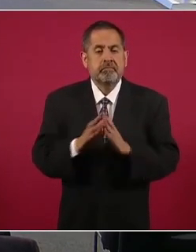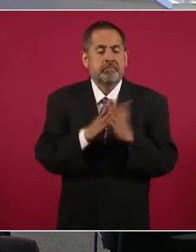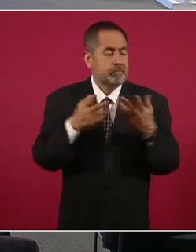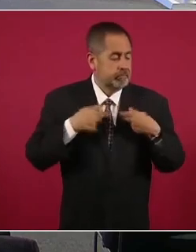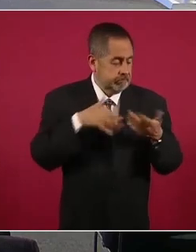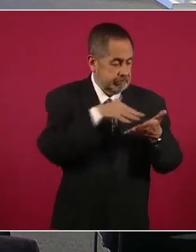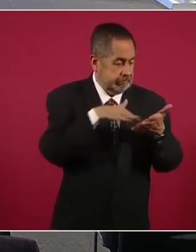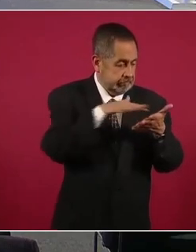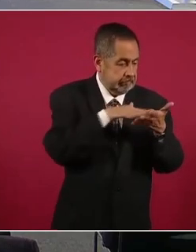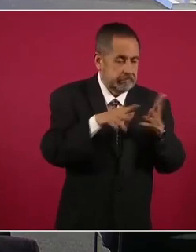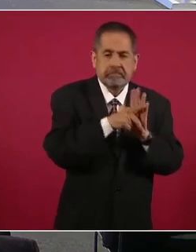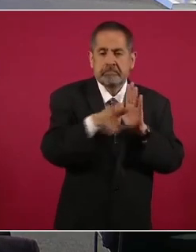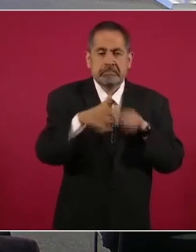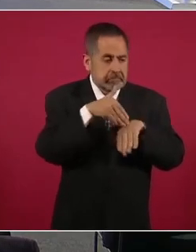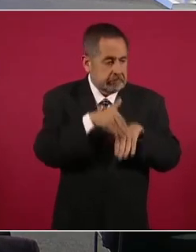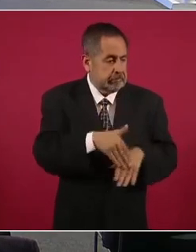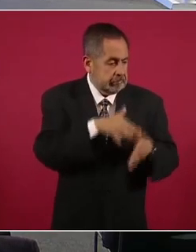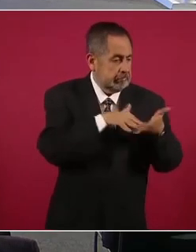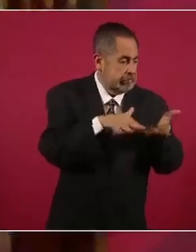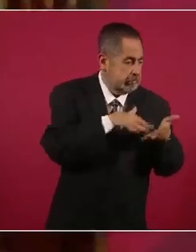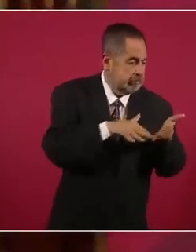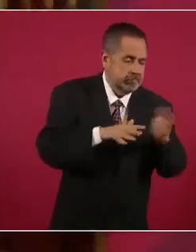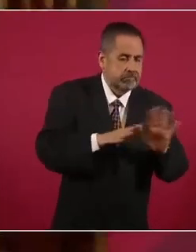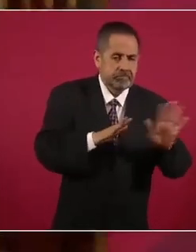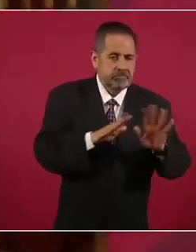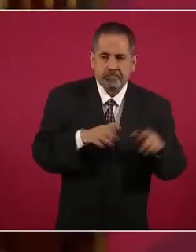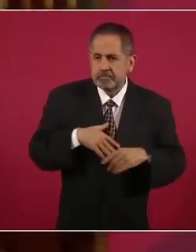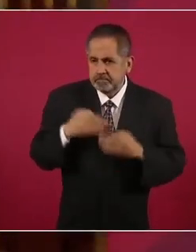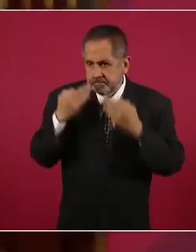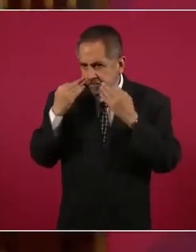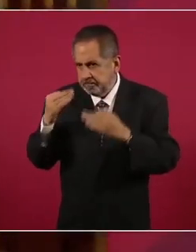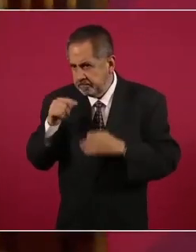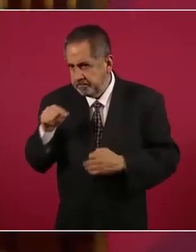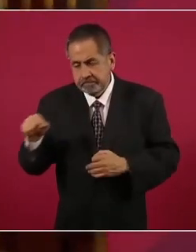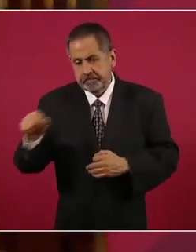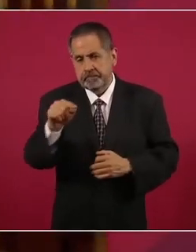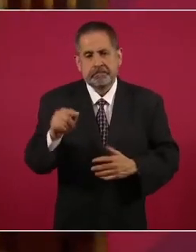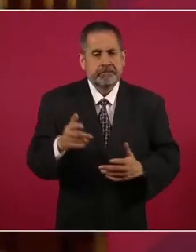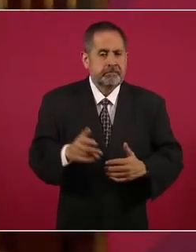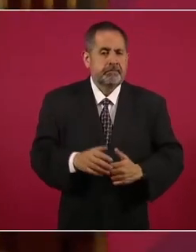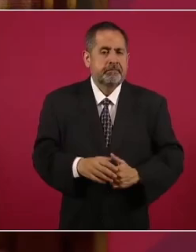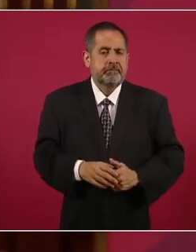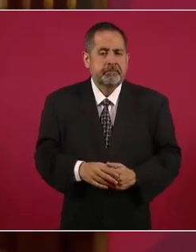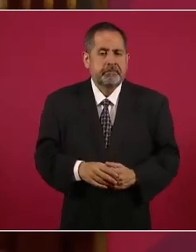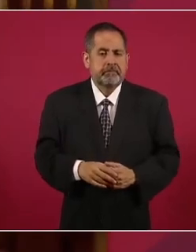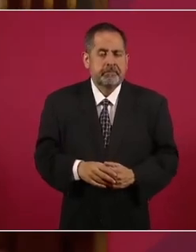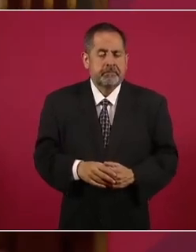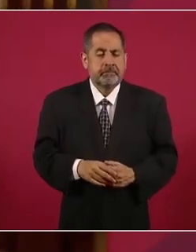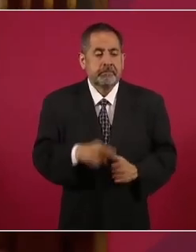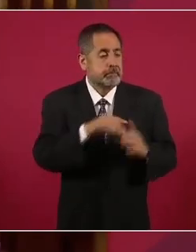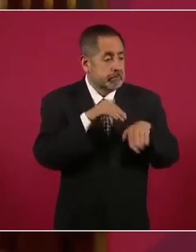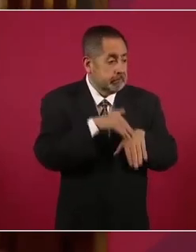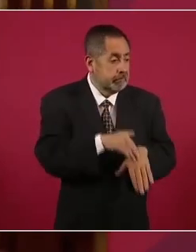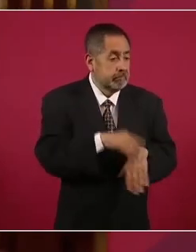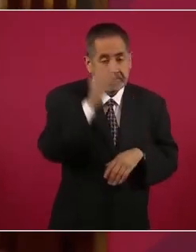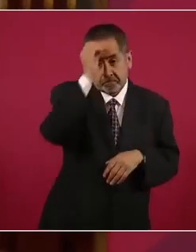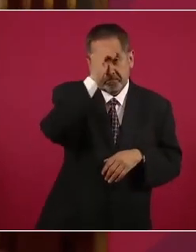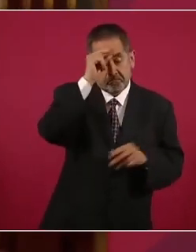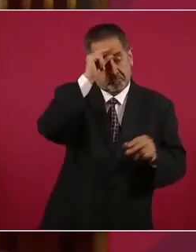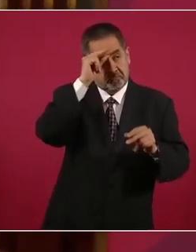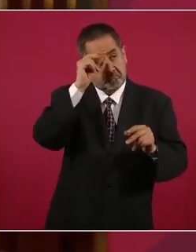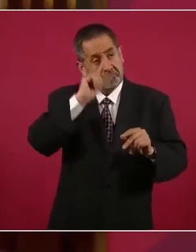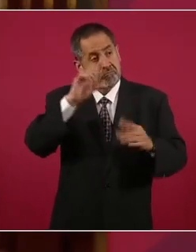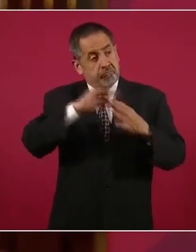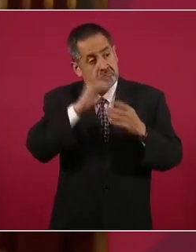columnas de los periódicos o las opiniones de los intelectuales